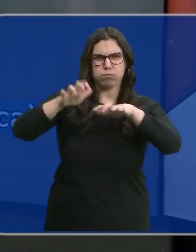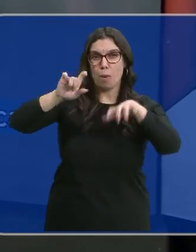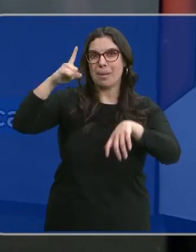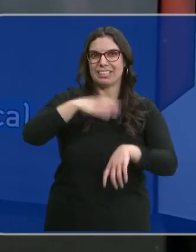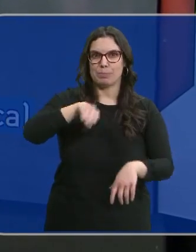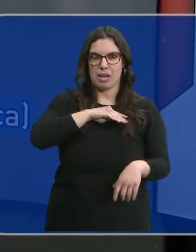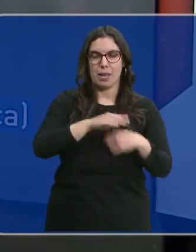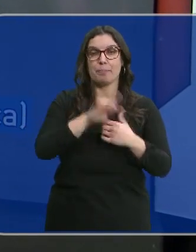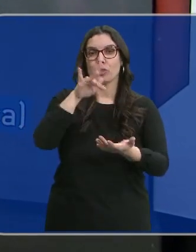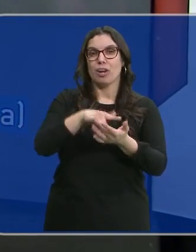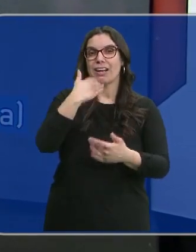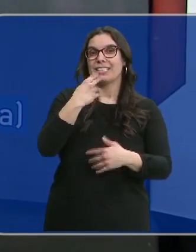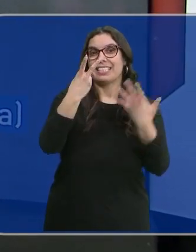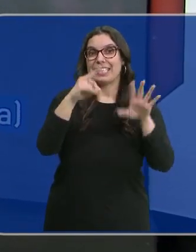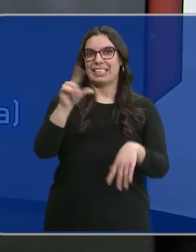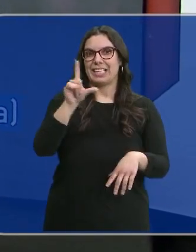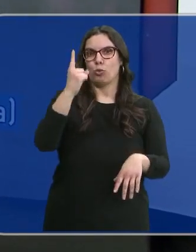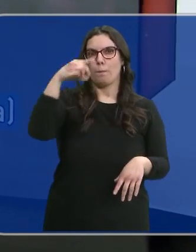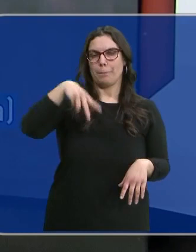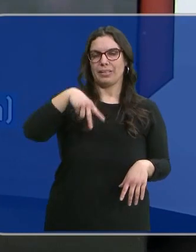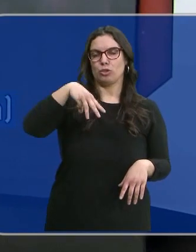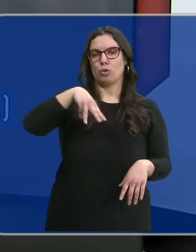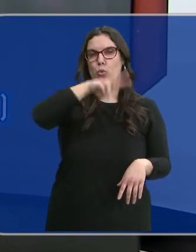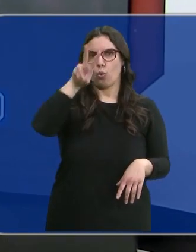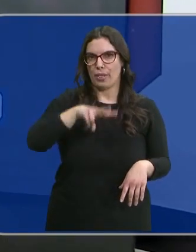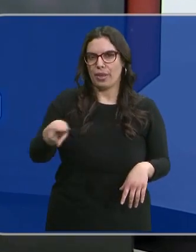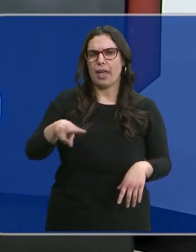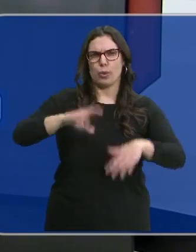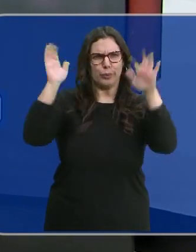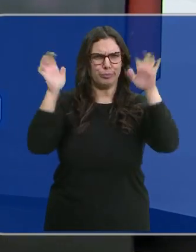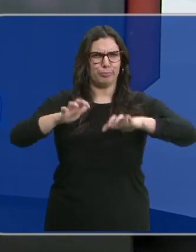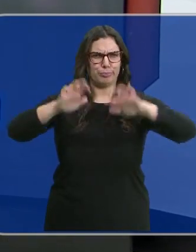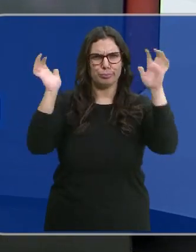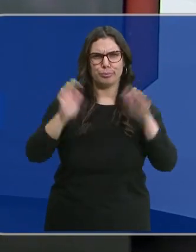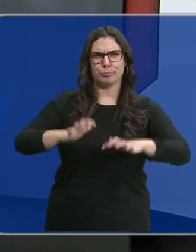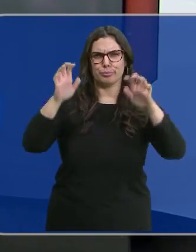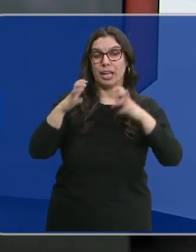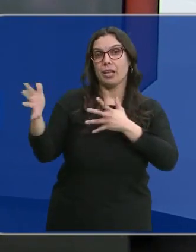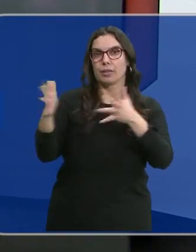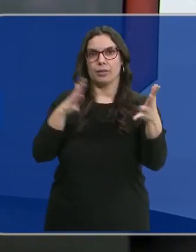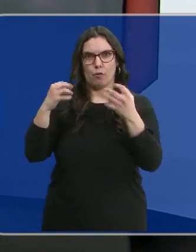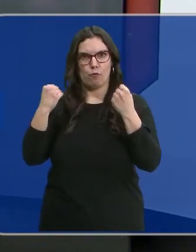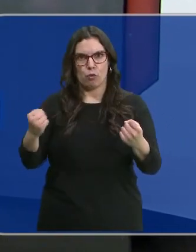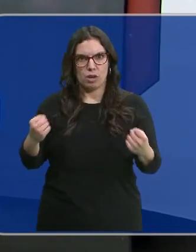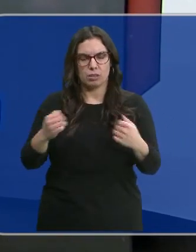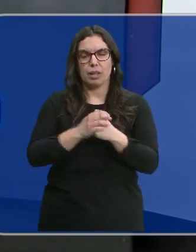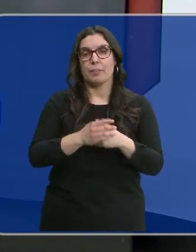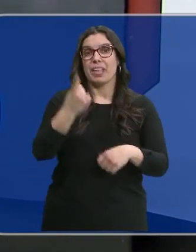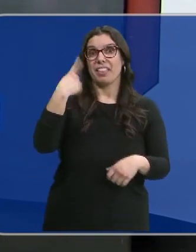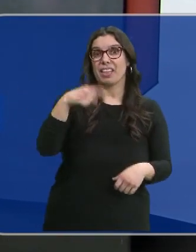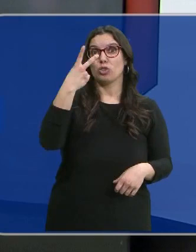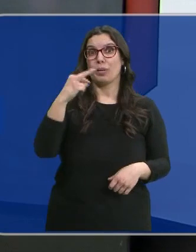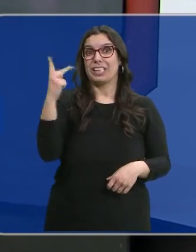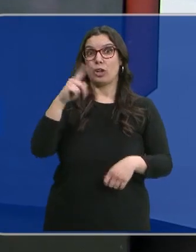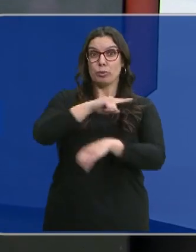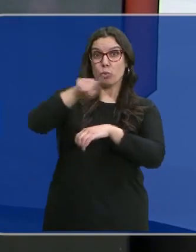toda España. Se han recogido casi 70 litros por metro cuadrado, copiosas las precipitaciones y fuerte el viento. A 120 kilómetros